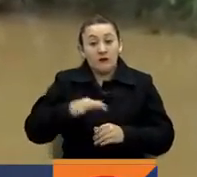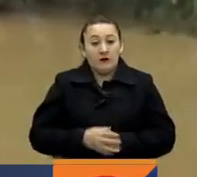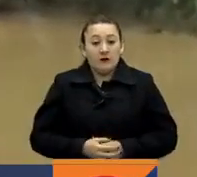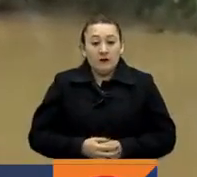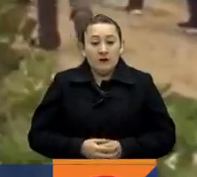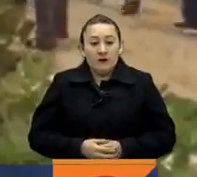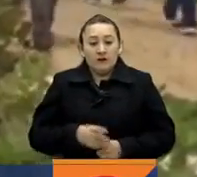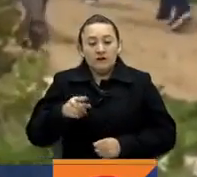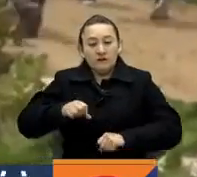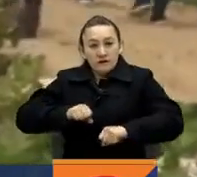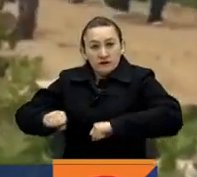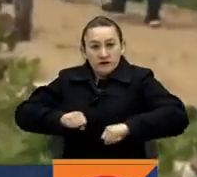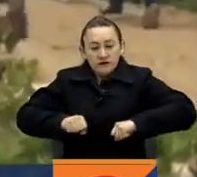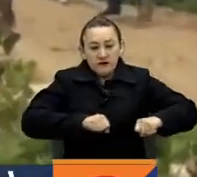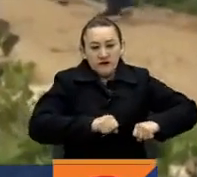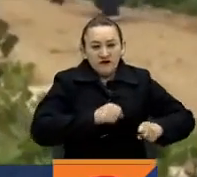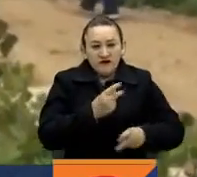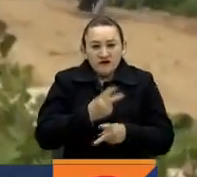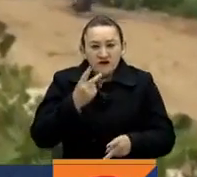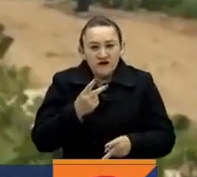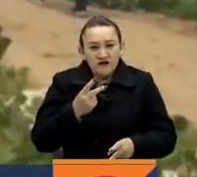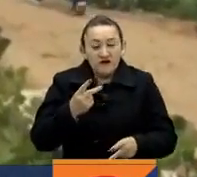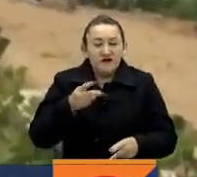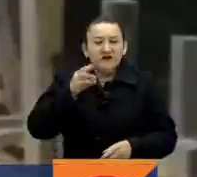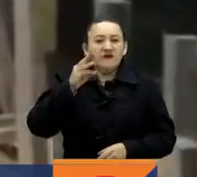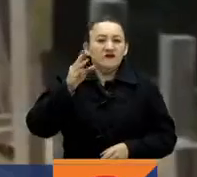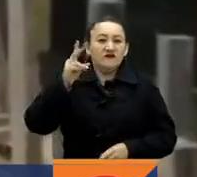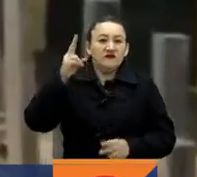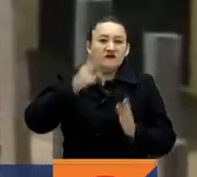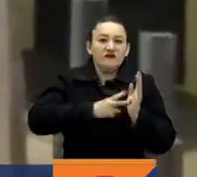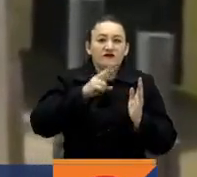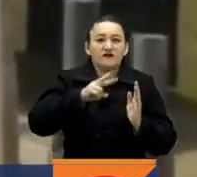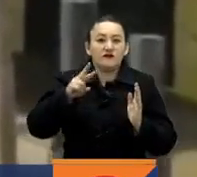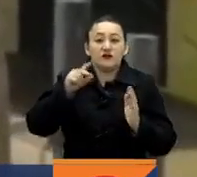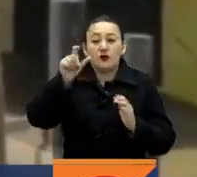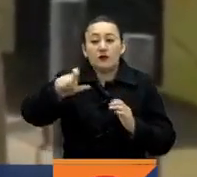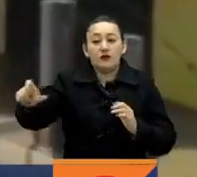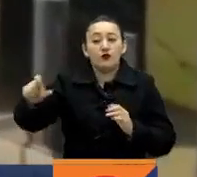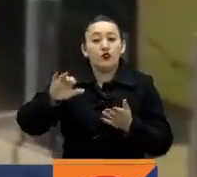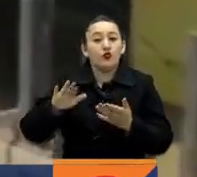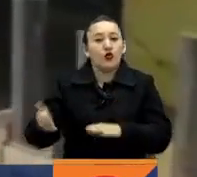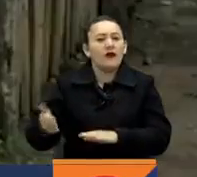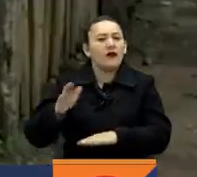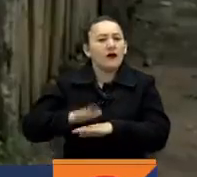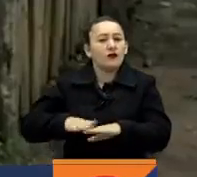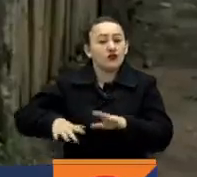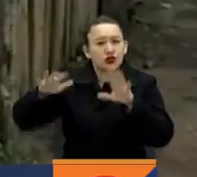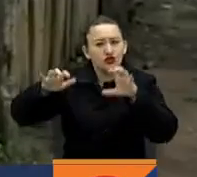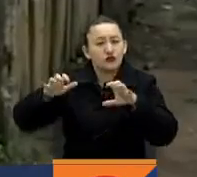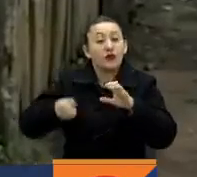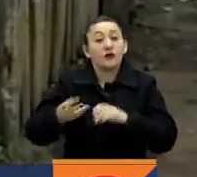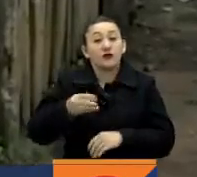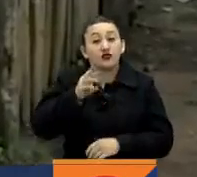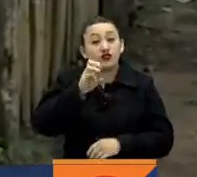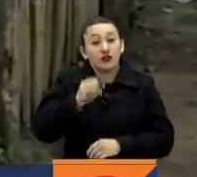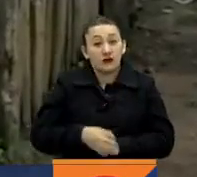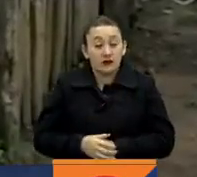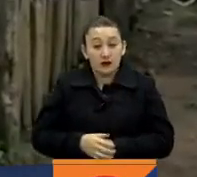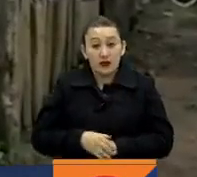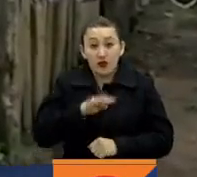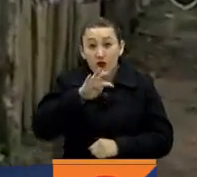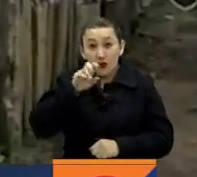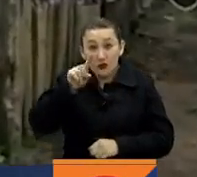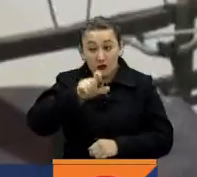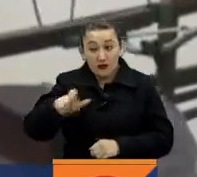desastres, en 2022 80 colombianos perdieron la vida como consecuencia de las lluvias, otros 91 quedaron heridos,